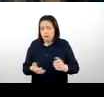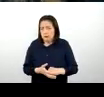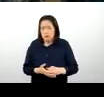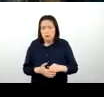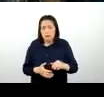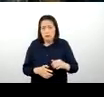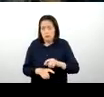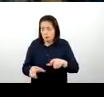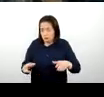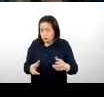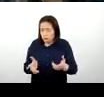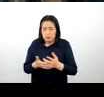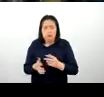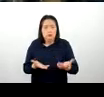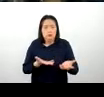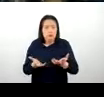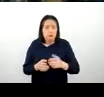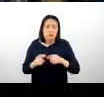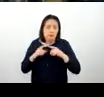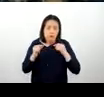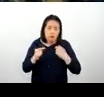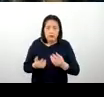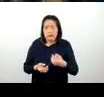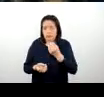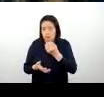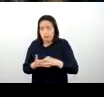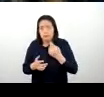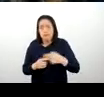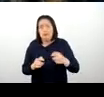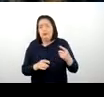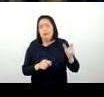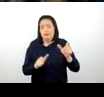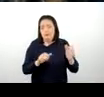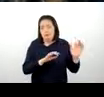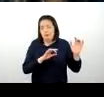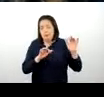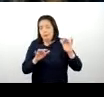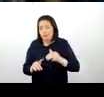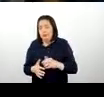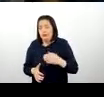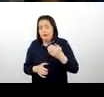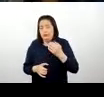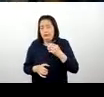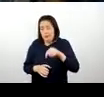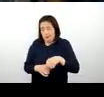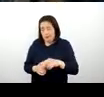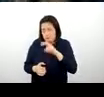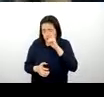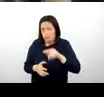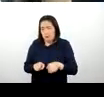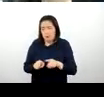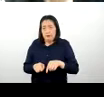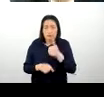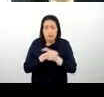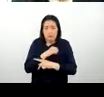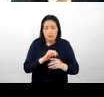todos los servicios tanto de alojamiento alimentación para los visitantes de talla nacional e internacional, ¿no? Por otro